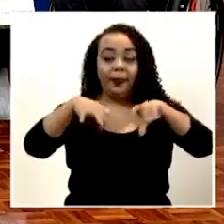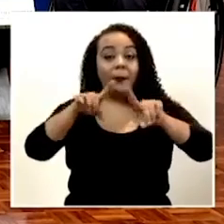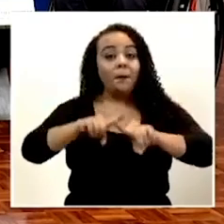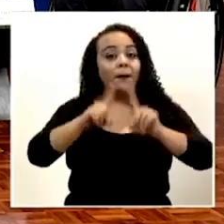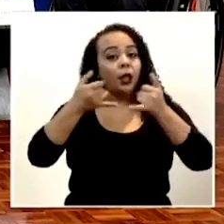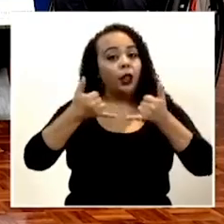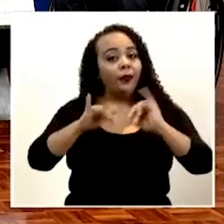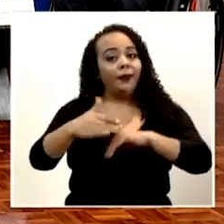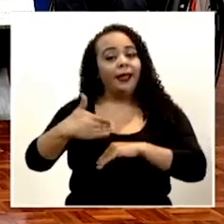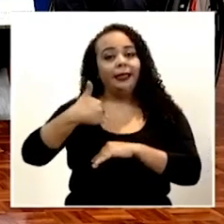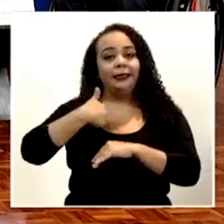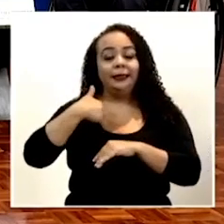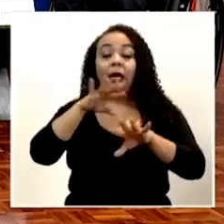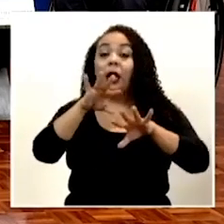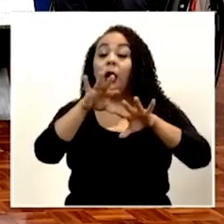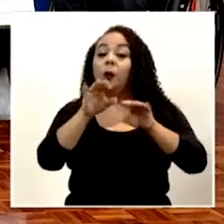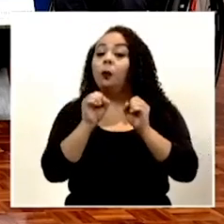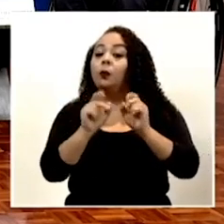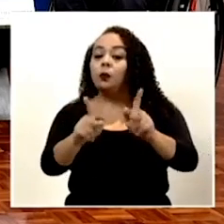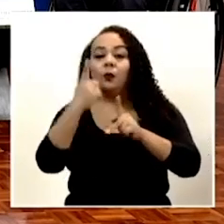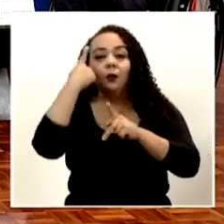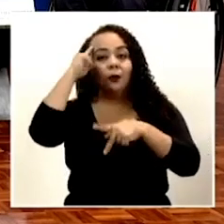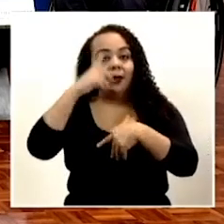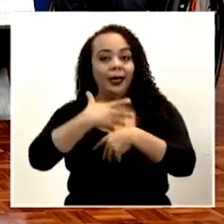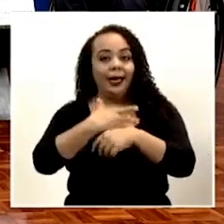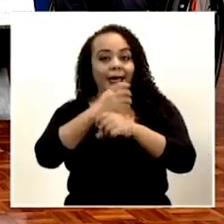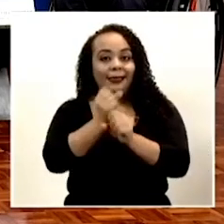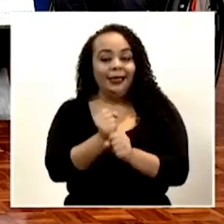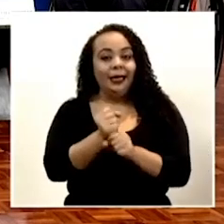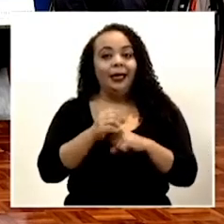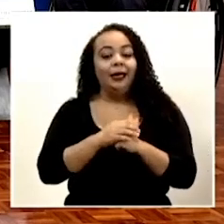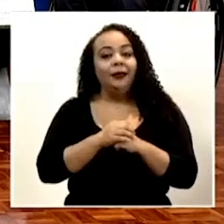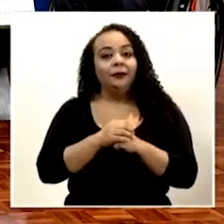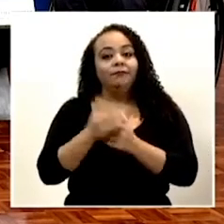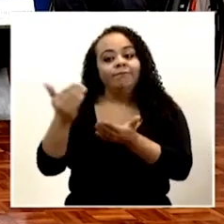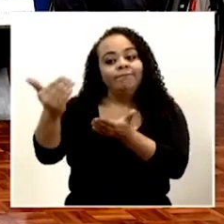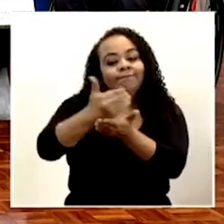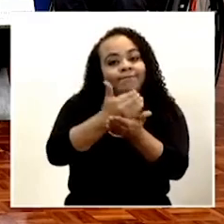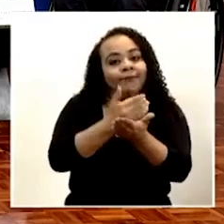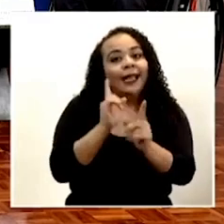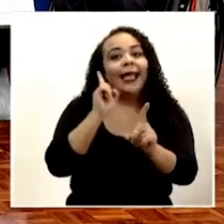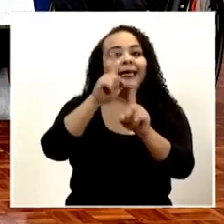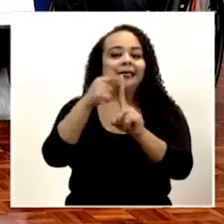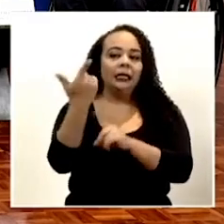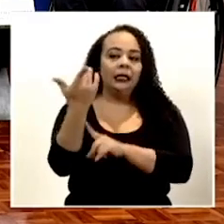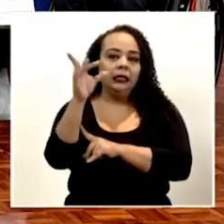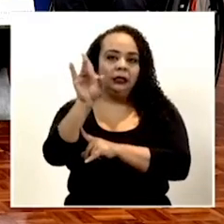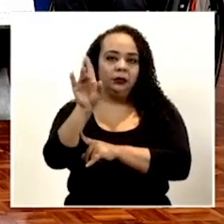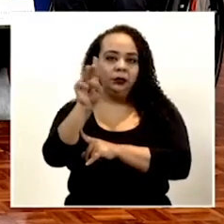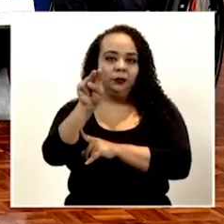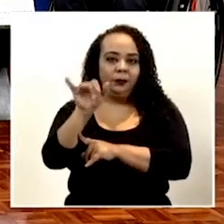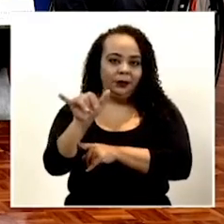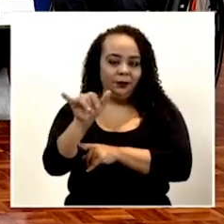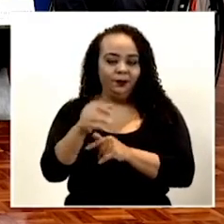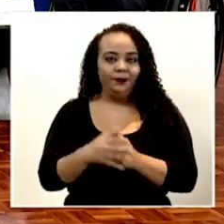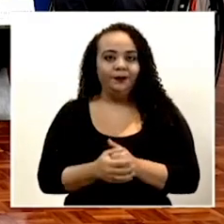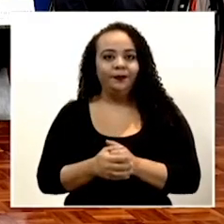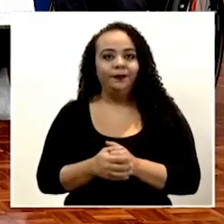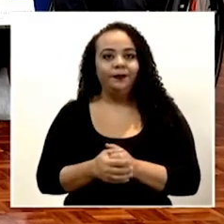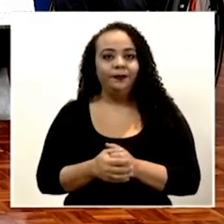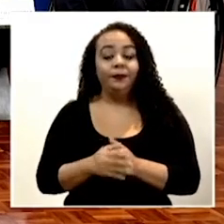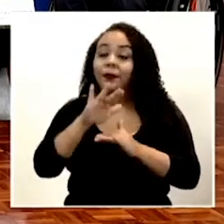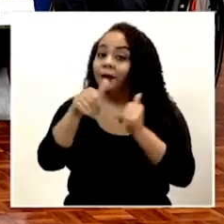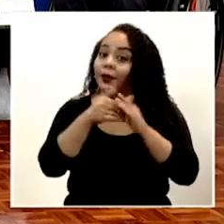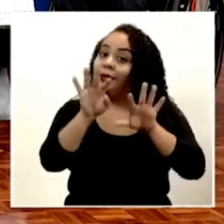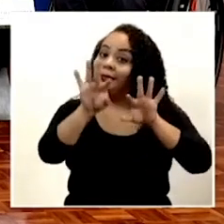pero todavía tienen opción para, eh, realizar, eh, la recaudación hasta el 18 de mayo. Quedan